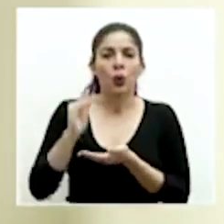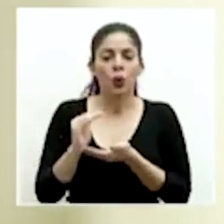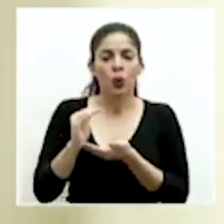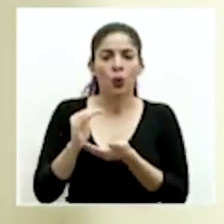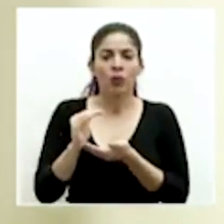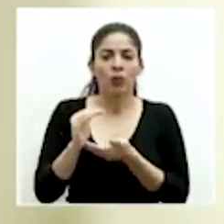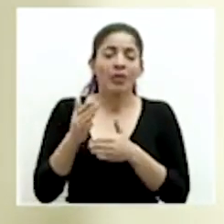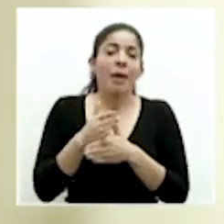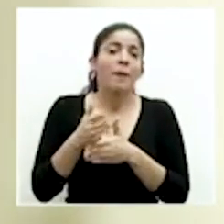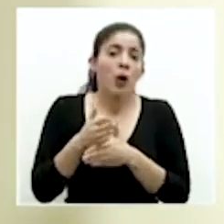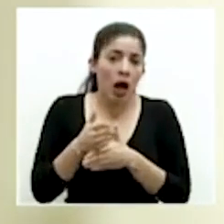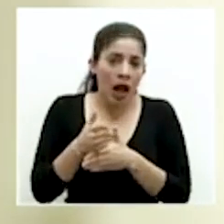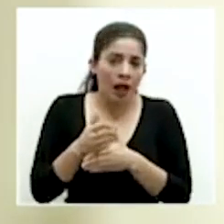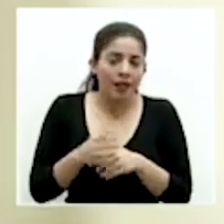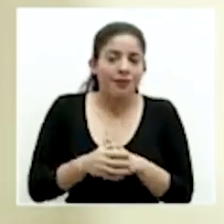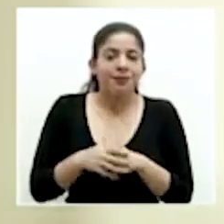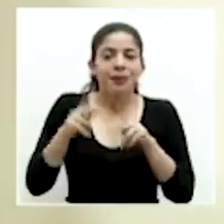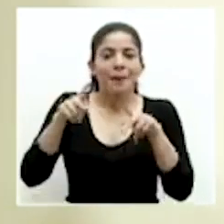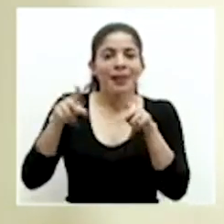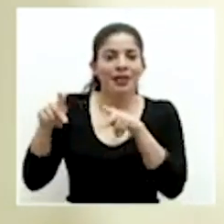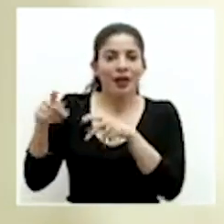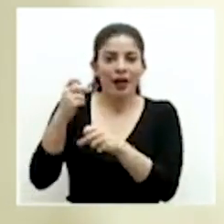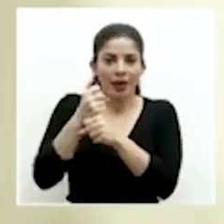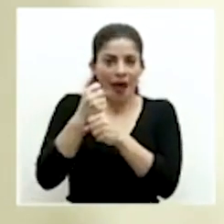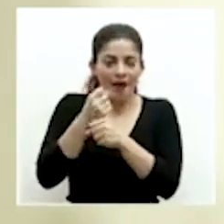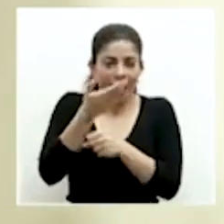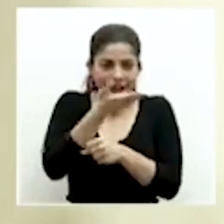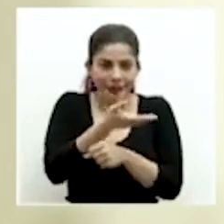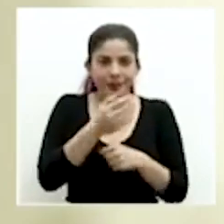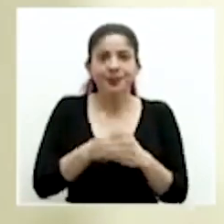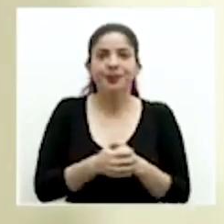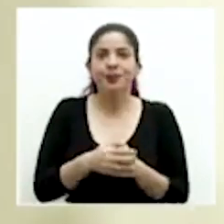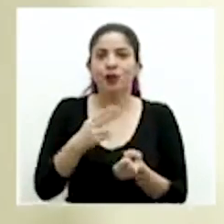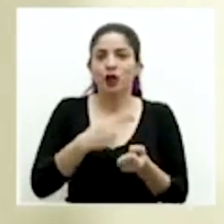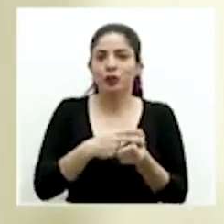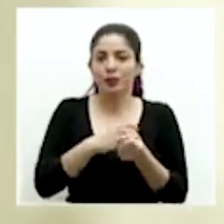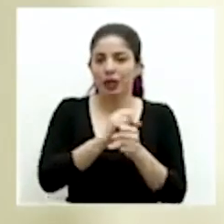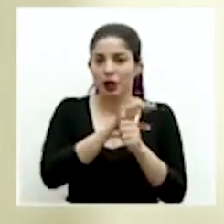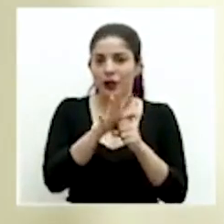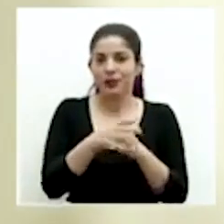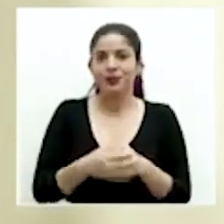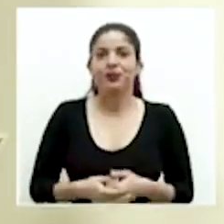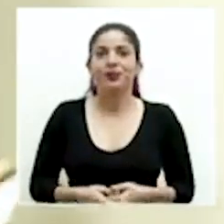que podría ser temporal, de personas que están laborando en CEACO.